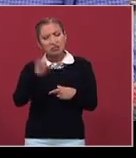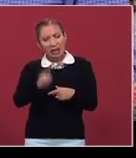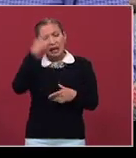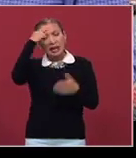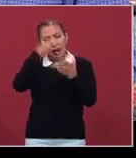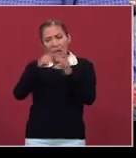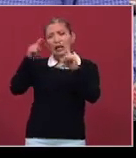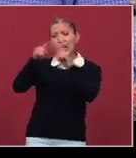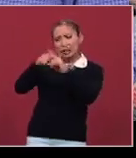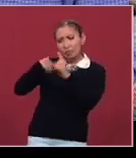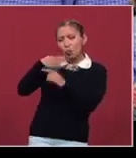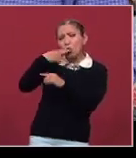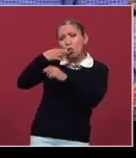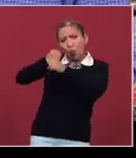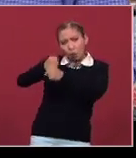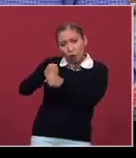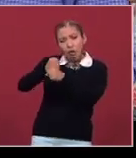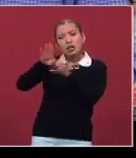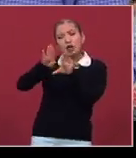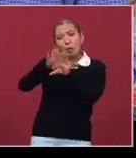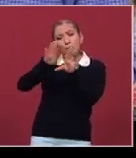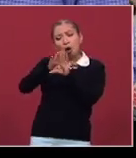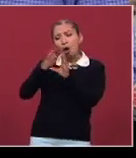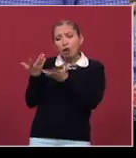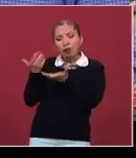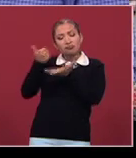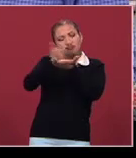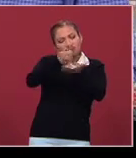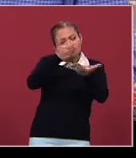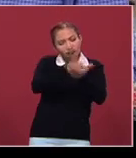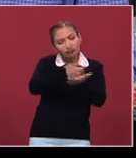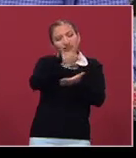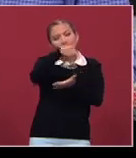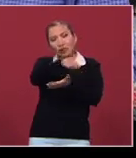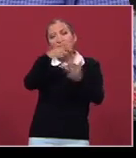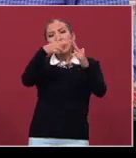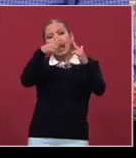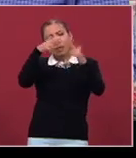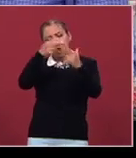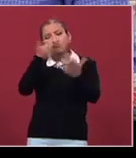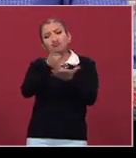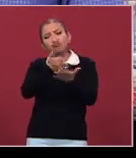Iglesia y como la recompensa también está, es la religión misma.